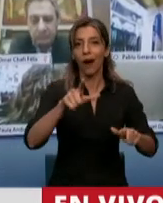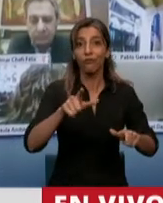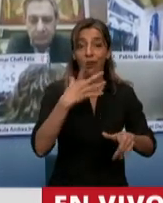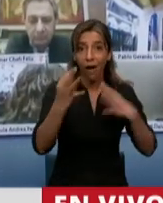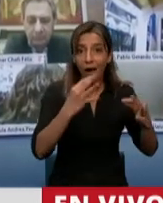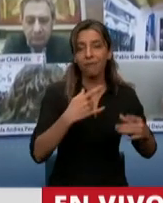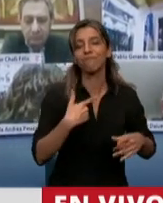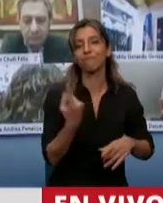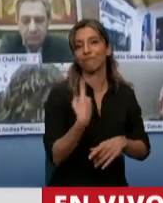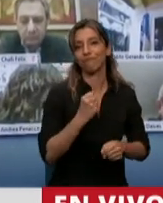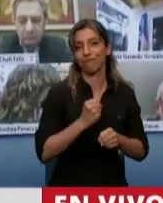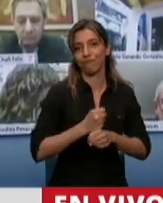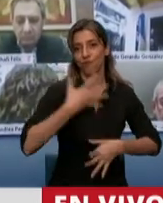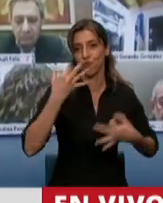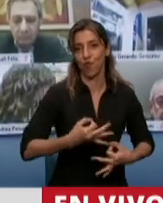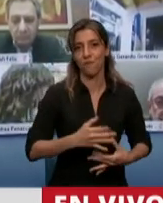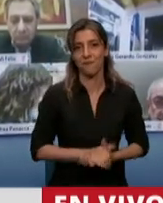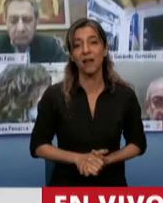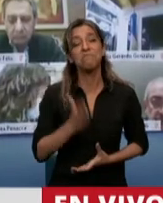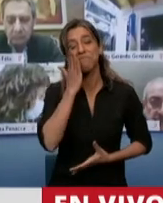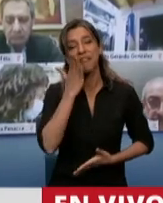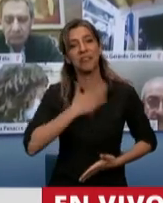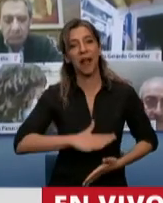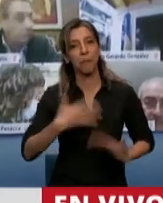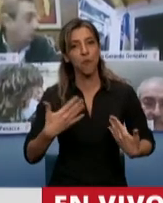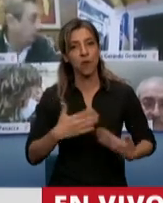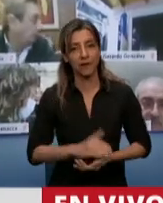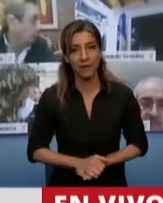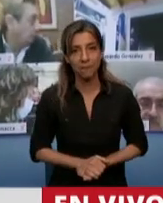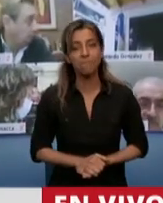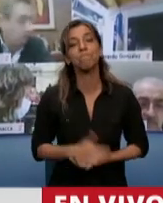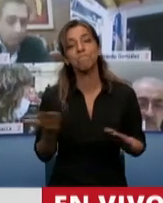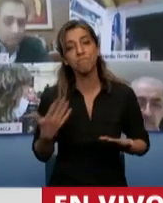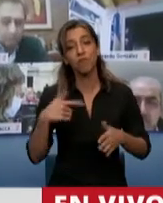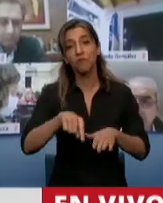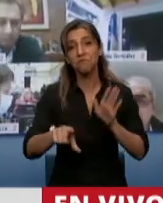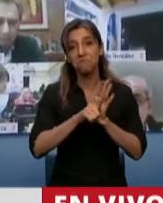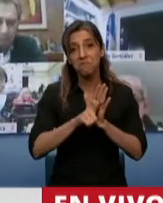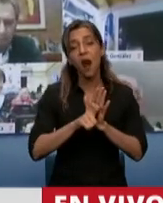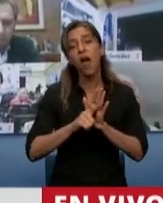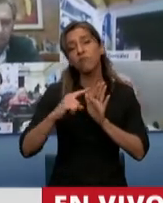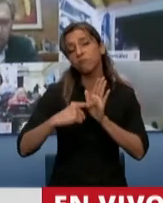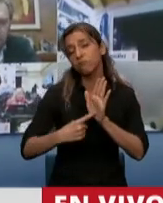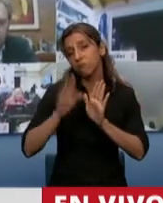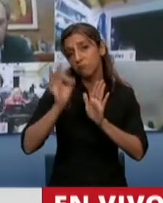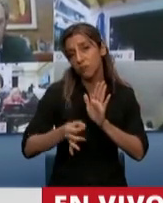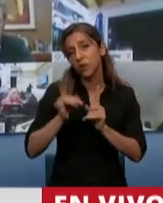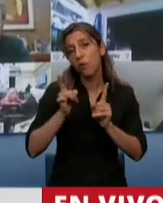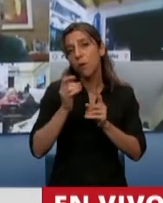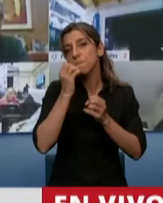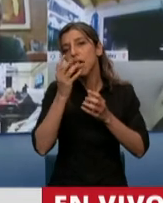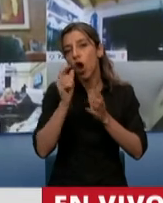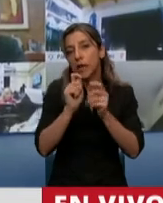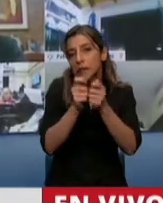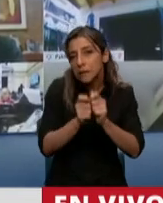mi humilde aporte en esta ley, que seguramente debe tener cuestiones que mejorar, pero que en